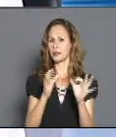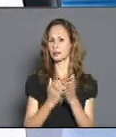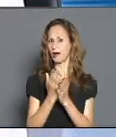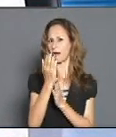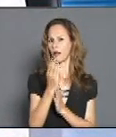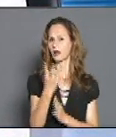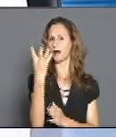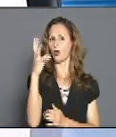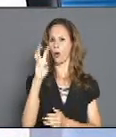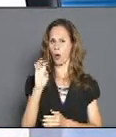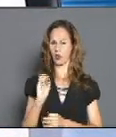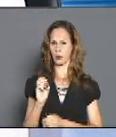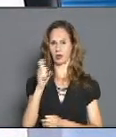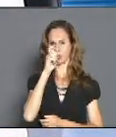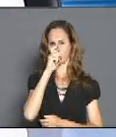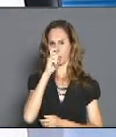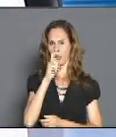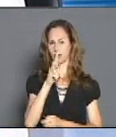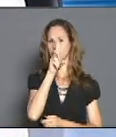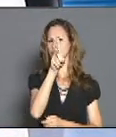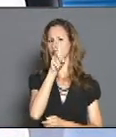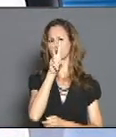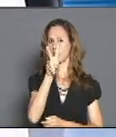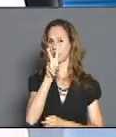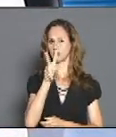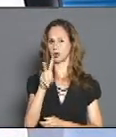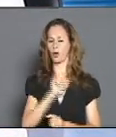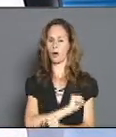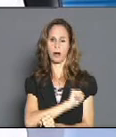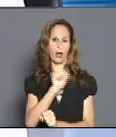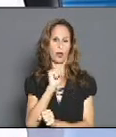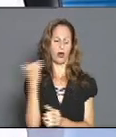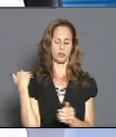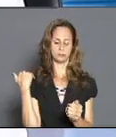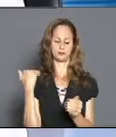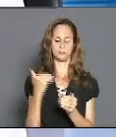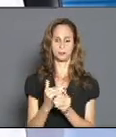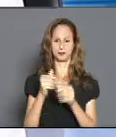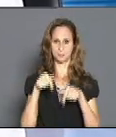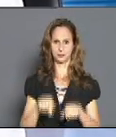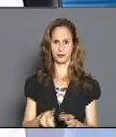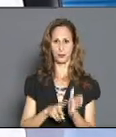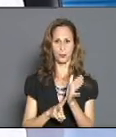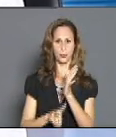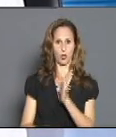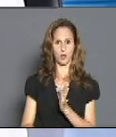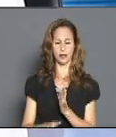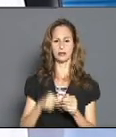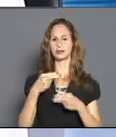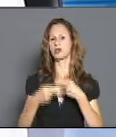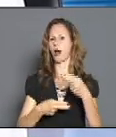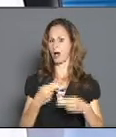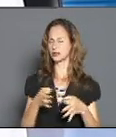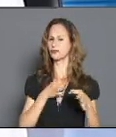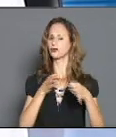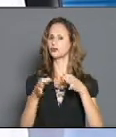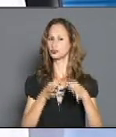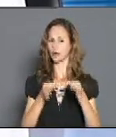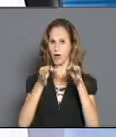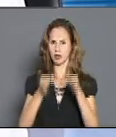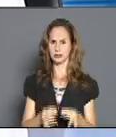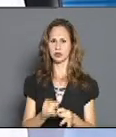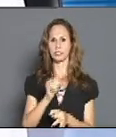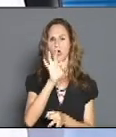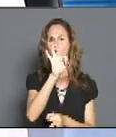especialistas con 122 graduados que actualmente en la provincia ejercen sus funciones 86